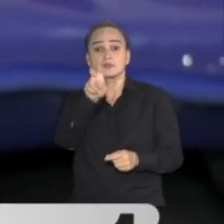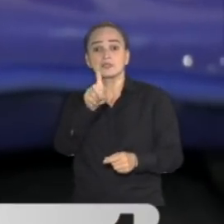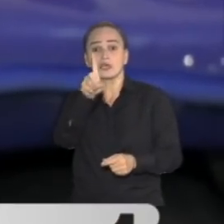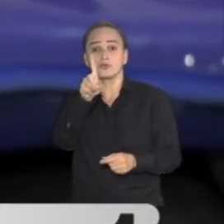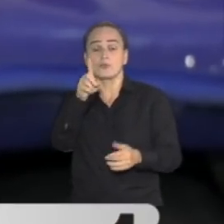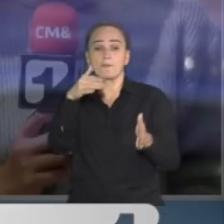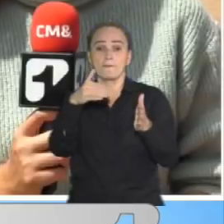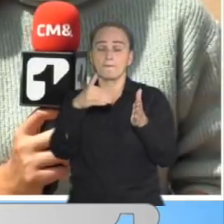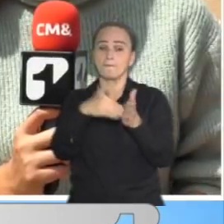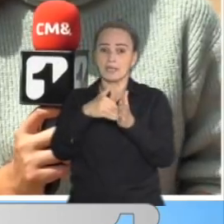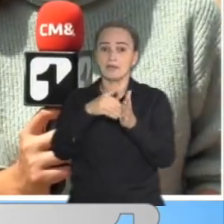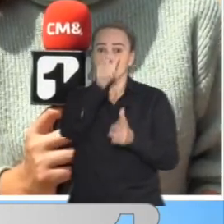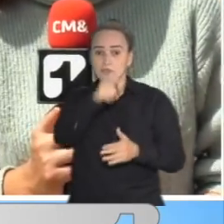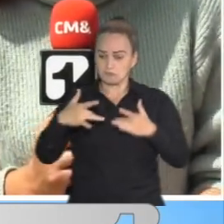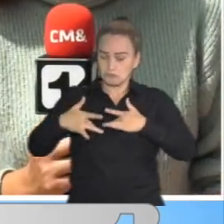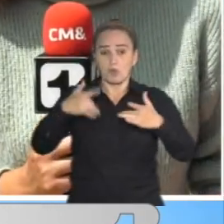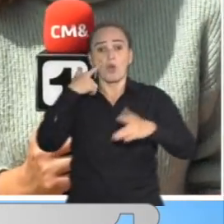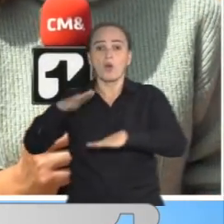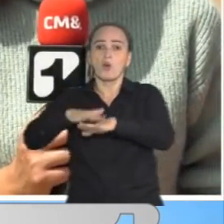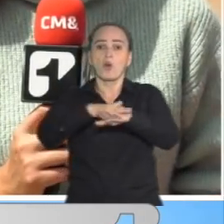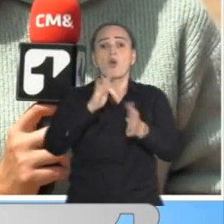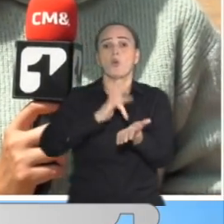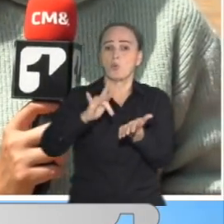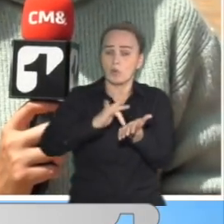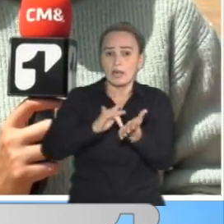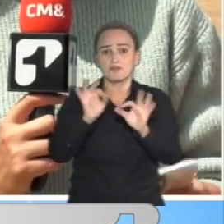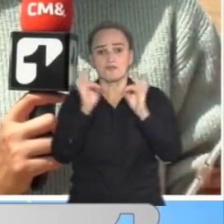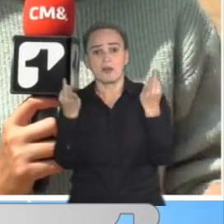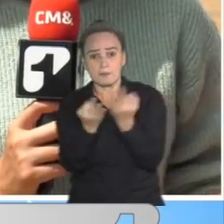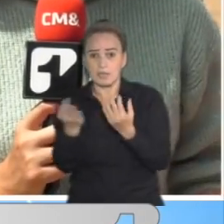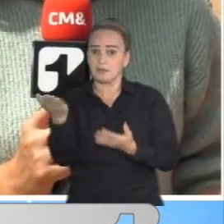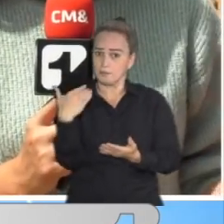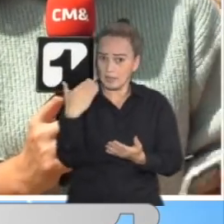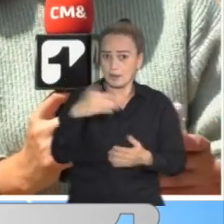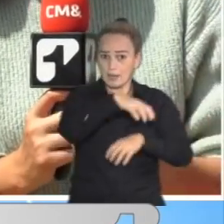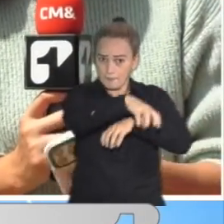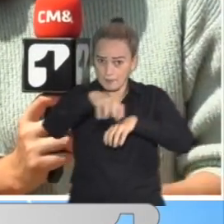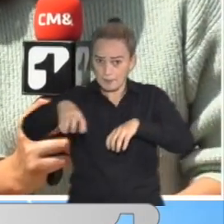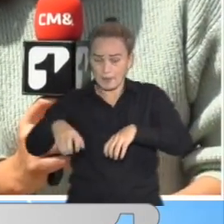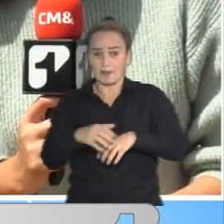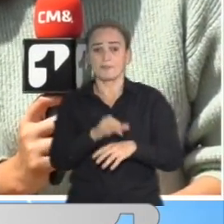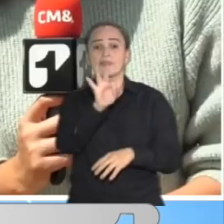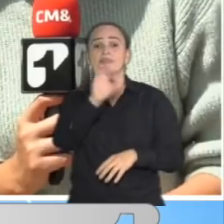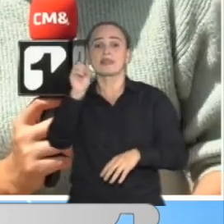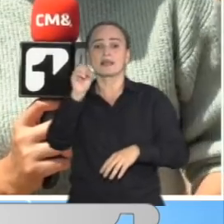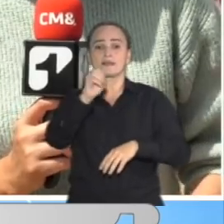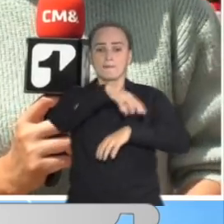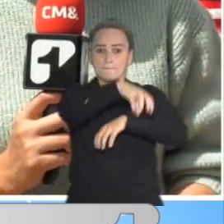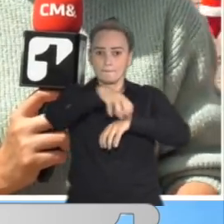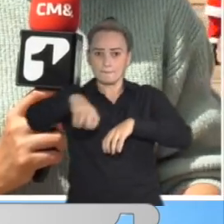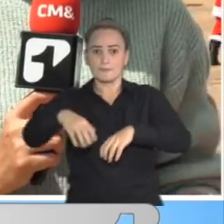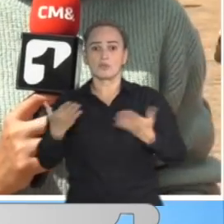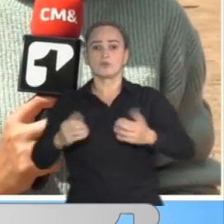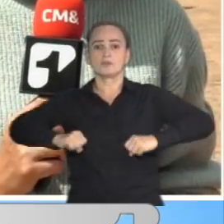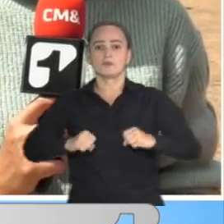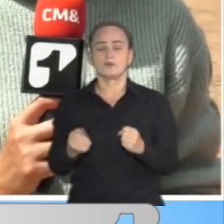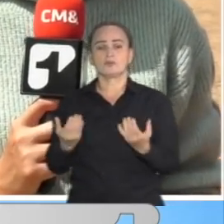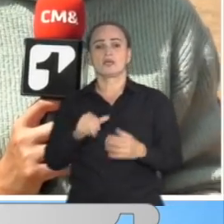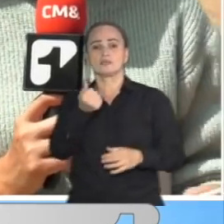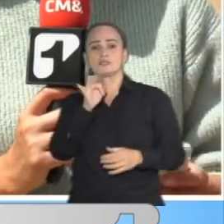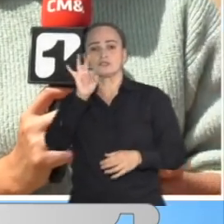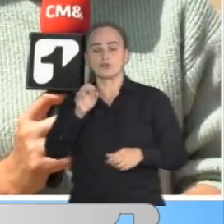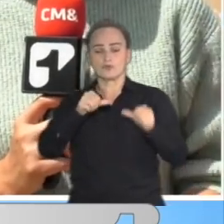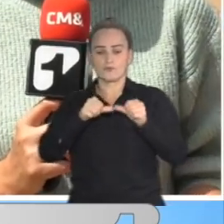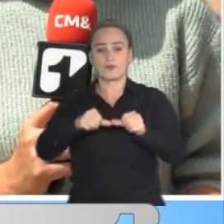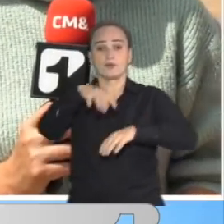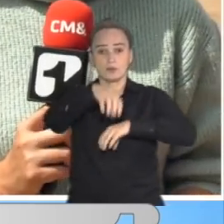Bogotá. Así que es urgente que las personas se acerquen incluso con su propia familia a estos puntos. Son 30 puntos móviles que hay en Bogotá, 18 puntos